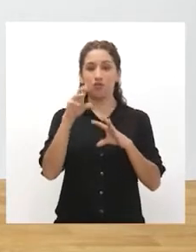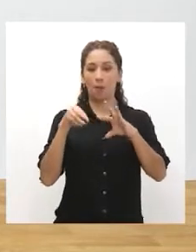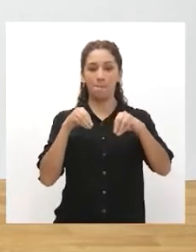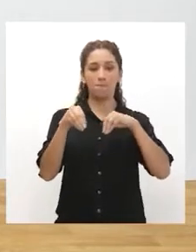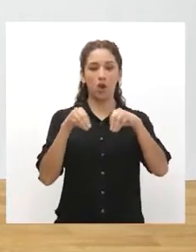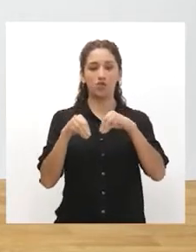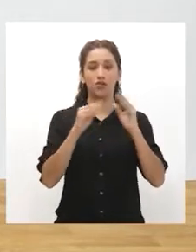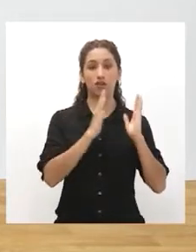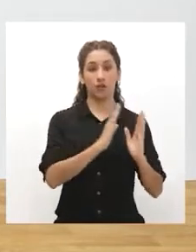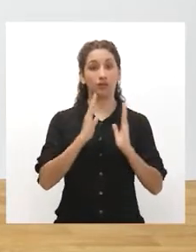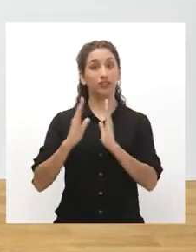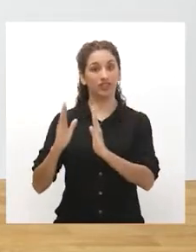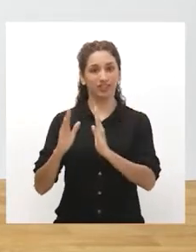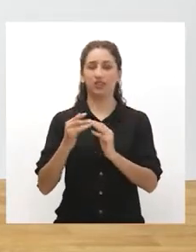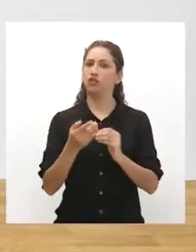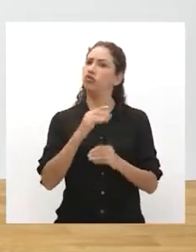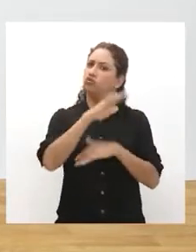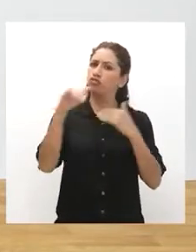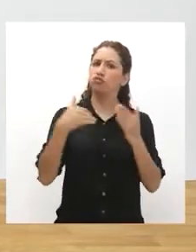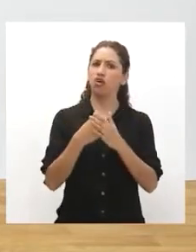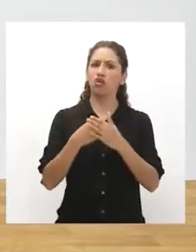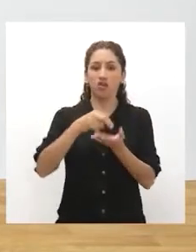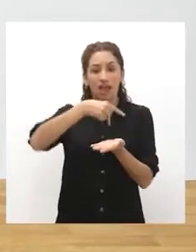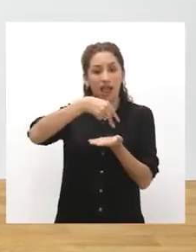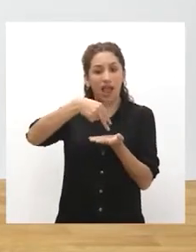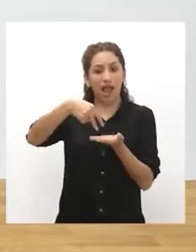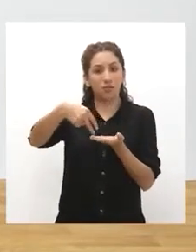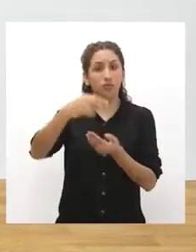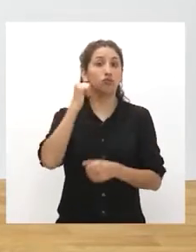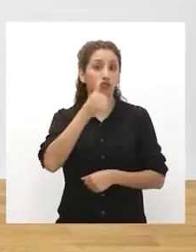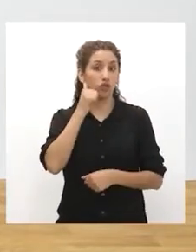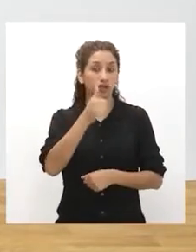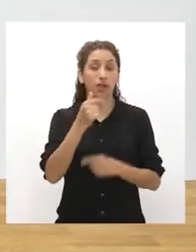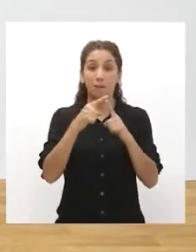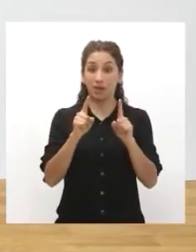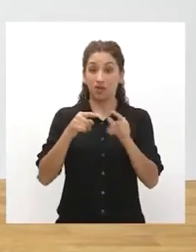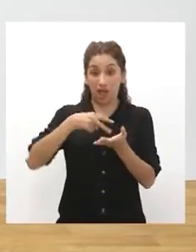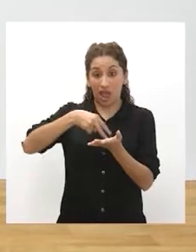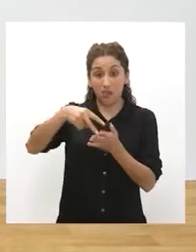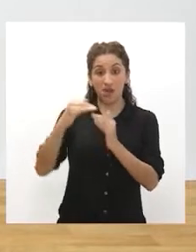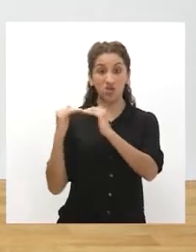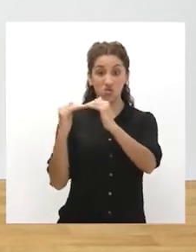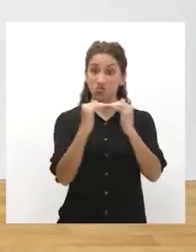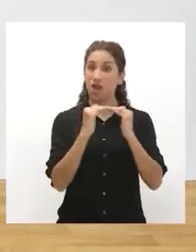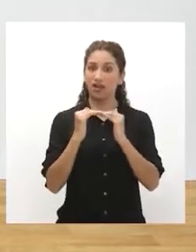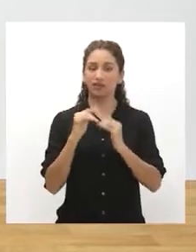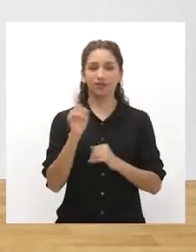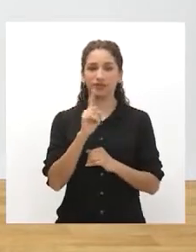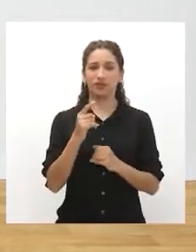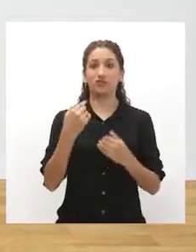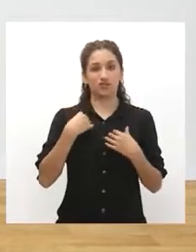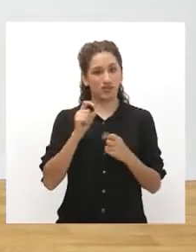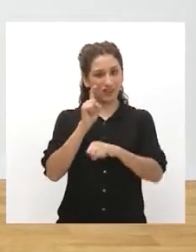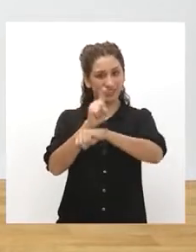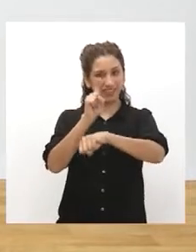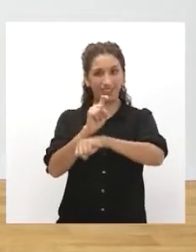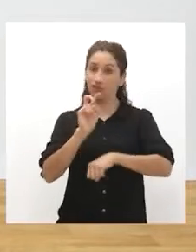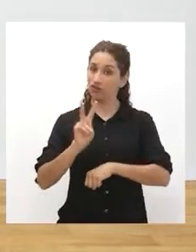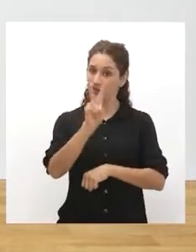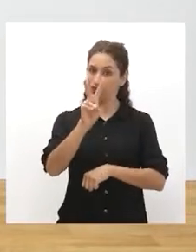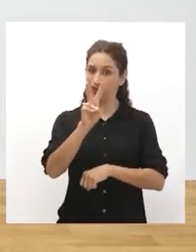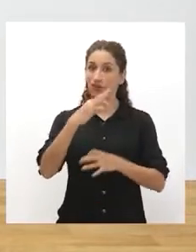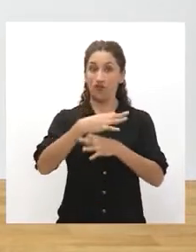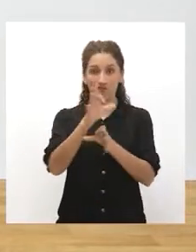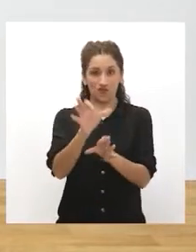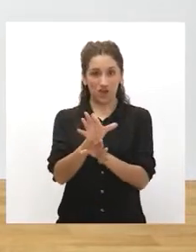secuencia de movimientos. Muchos de nosotros caminamos todos los días, pero no todos caminamos igual. Voy a proponerte dos formas de caminar.